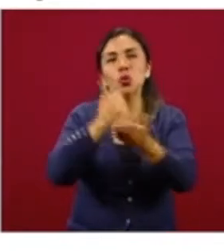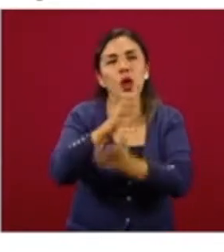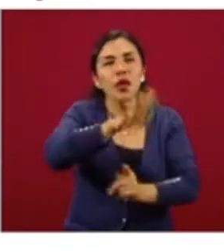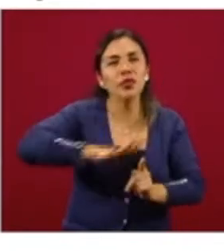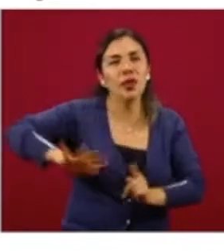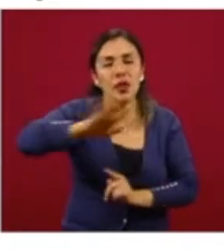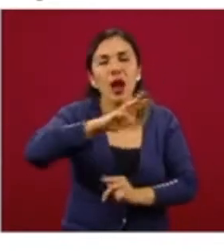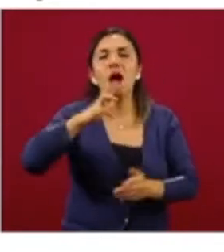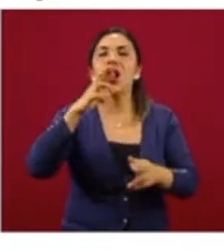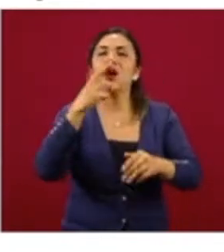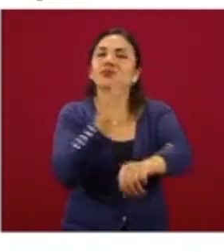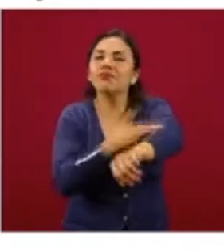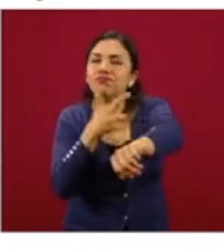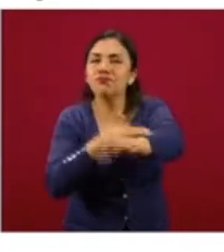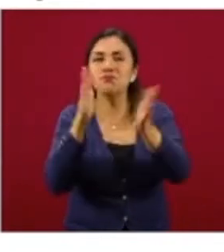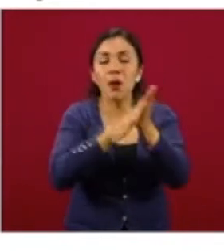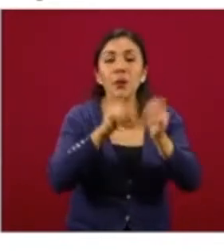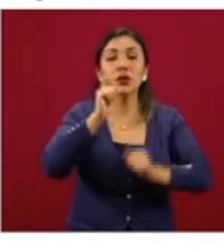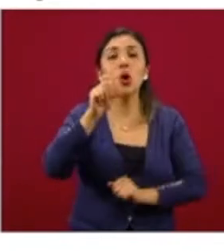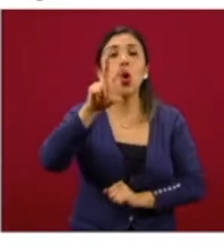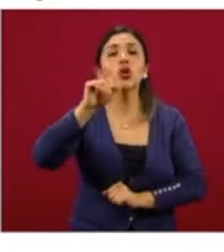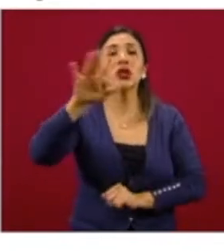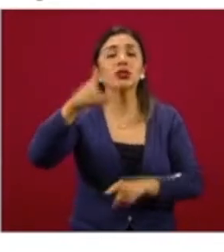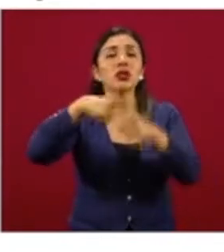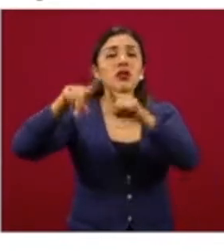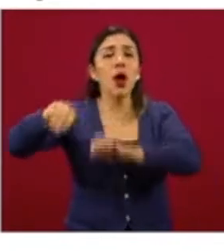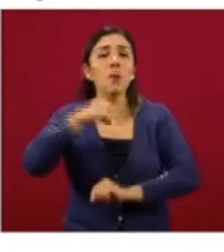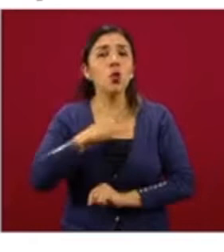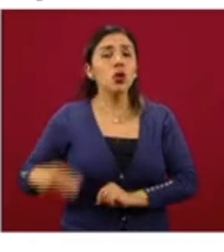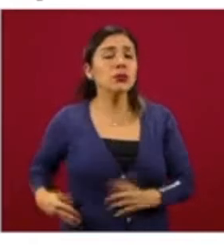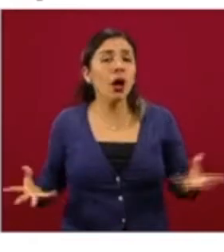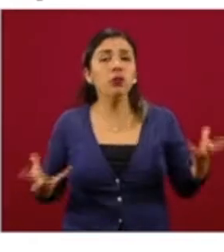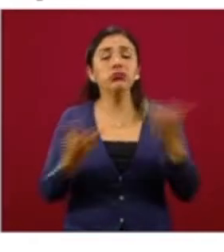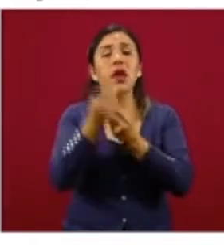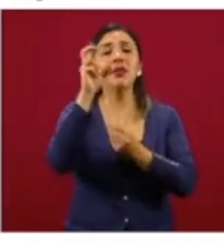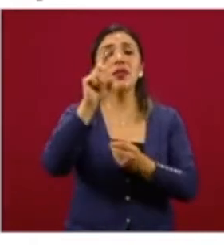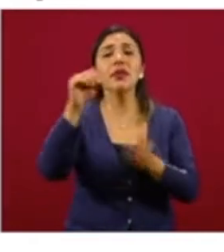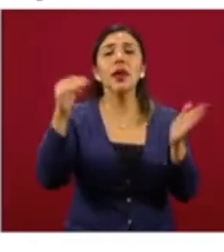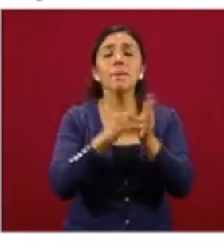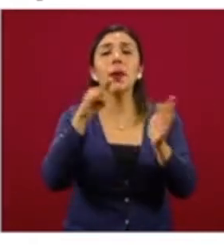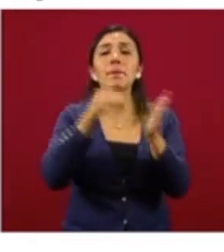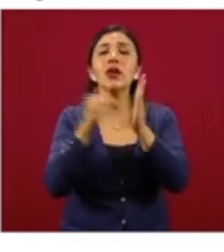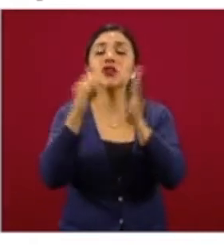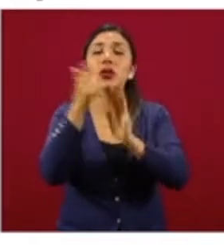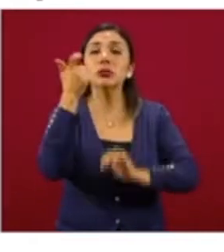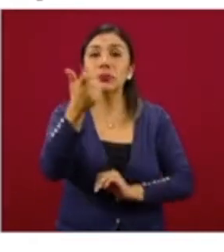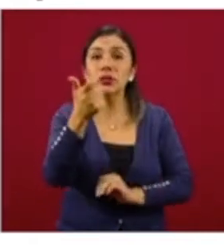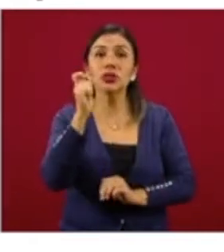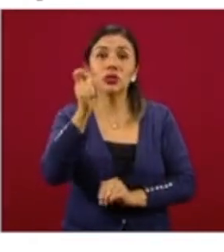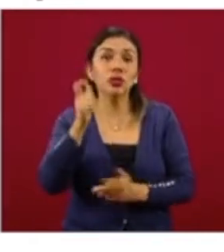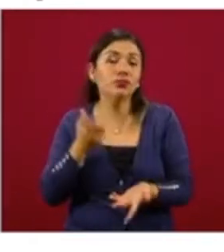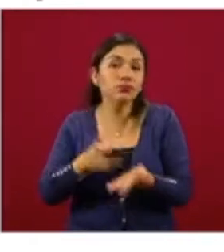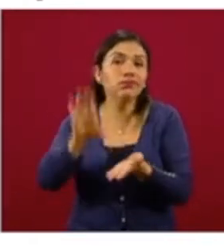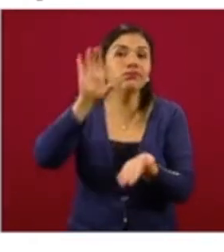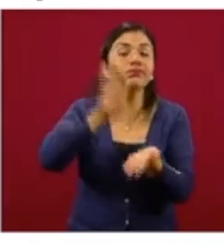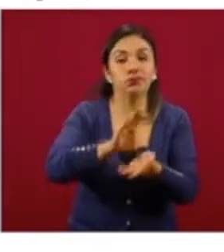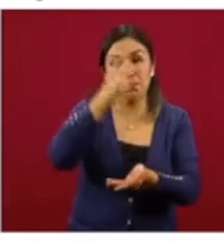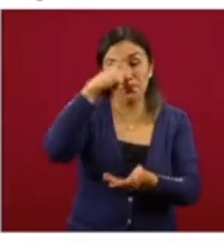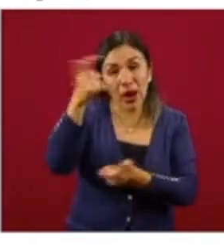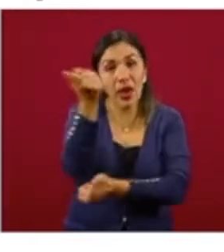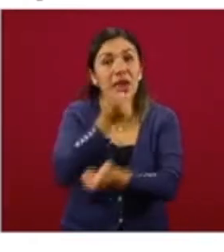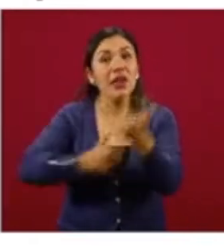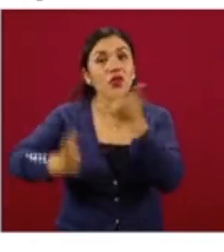regularización. Son 85 municipios, es un total de 30 mil millones de pesos que se van a inyectar a las economías